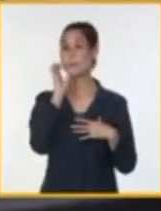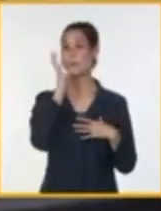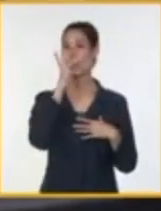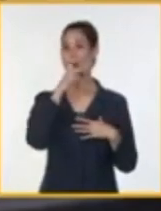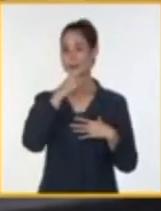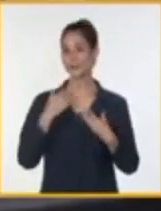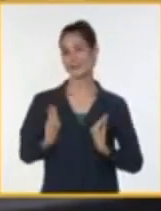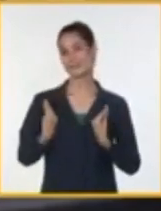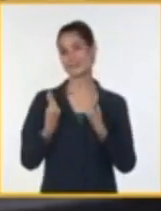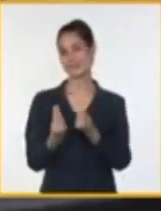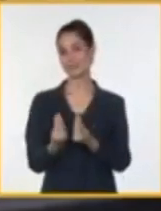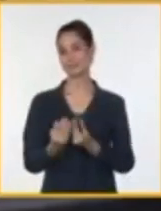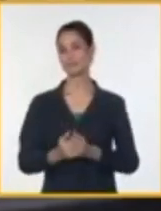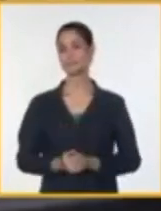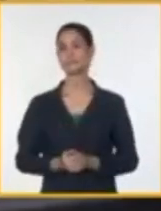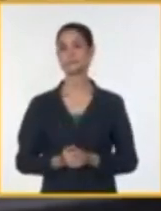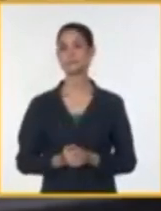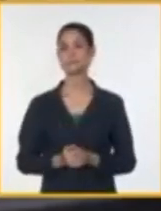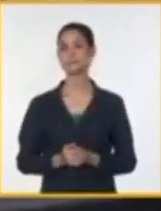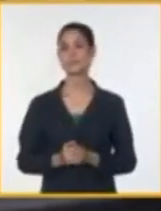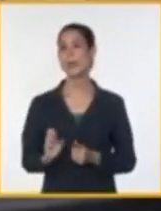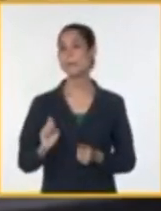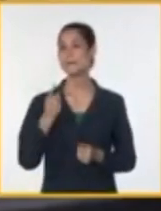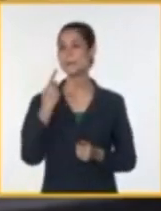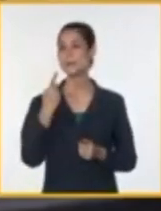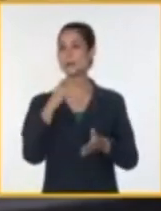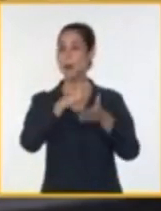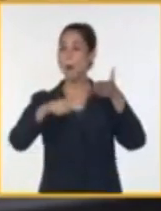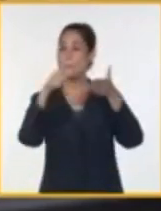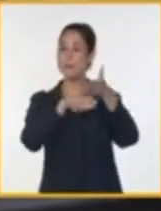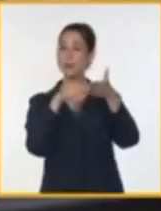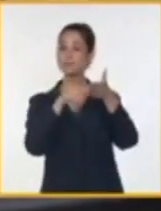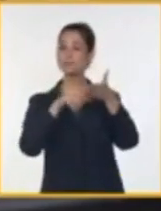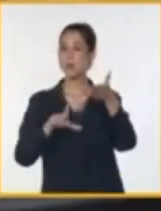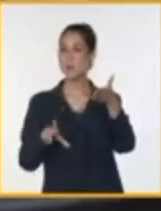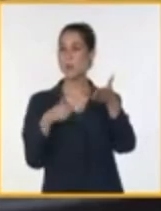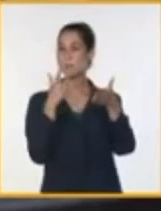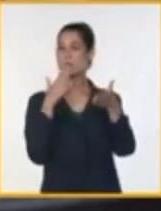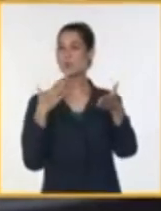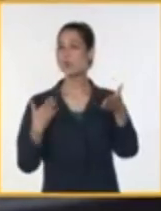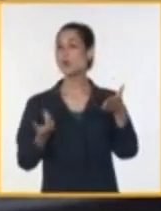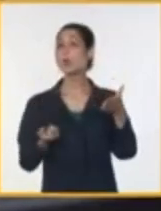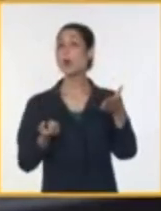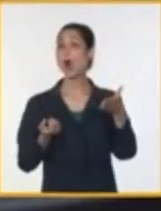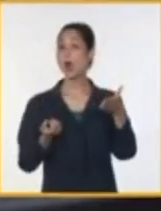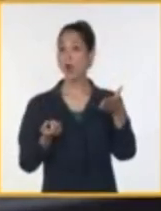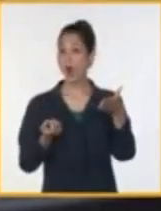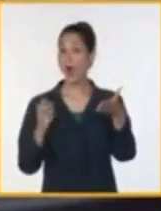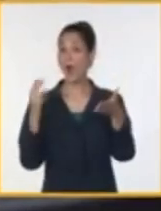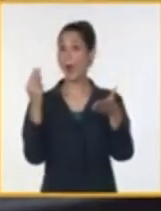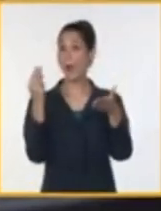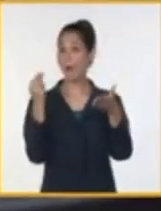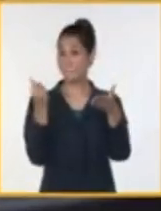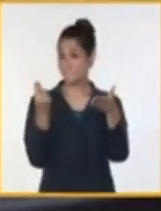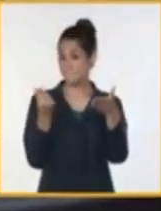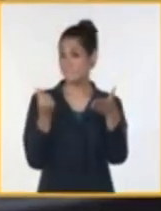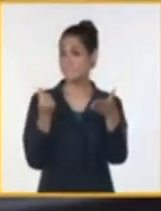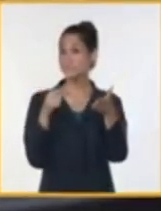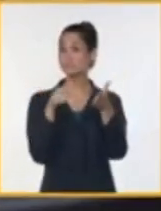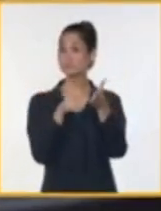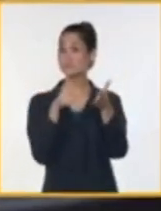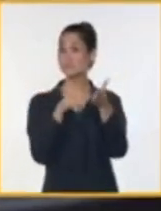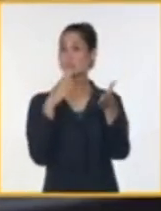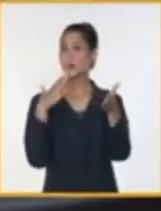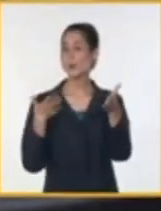Lo primero que tenemos que lograr es concertar precios con modalidades de forma de gestión no estatal para garantizar una